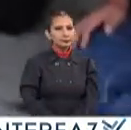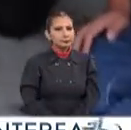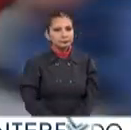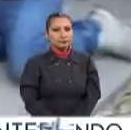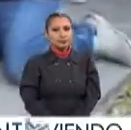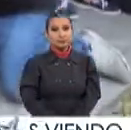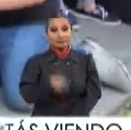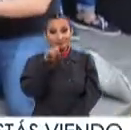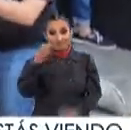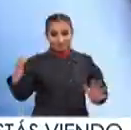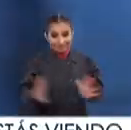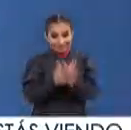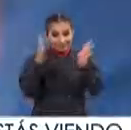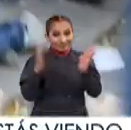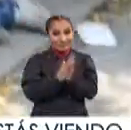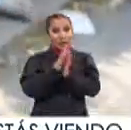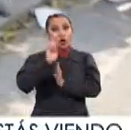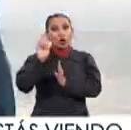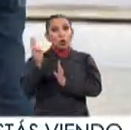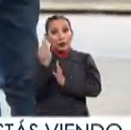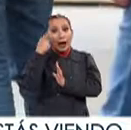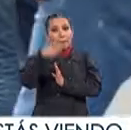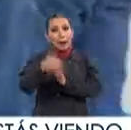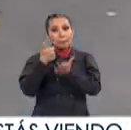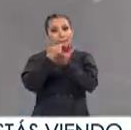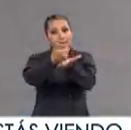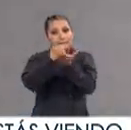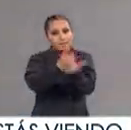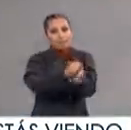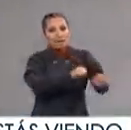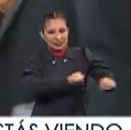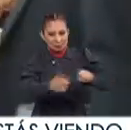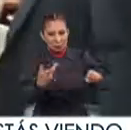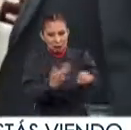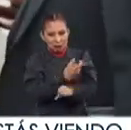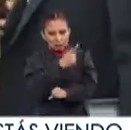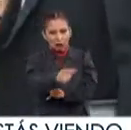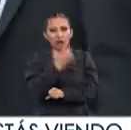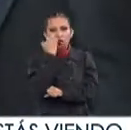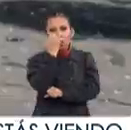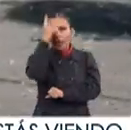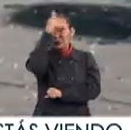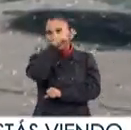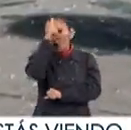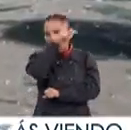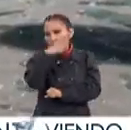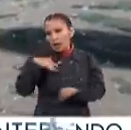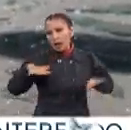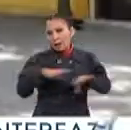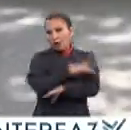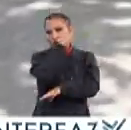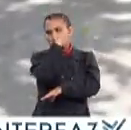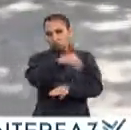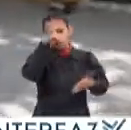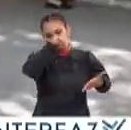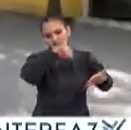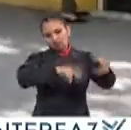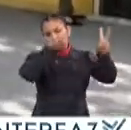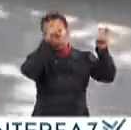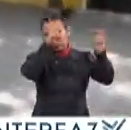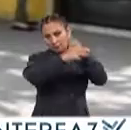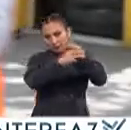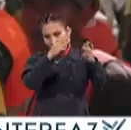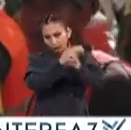A raíz de la participación de la UNAM en la asistencia por los sismos La Facultad de Psicología modificó sus contenidos